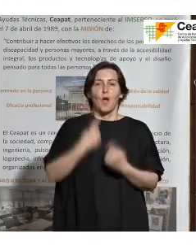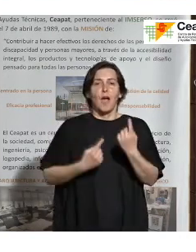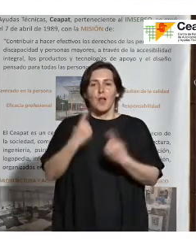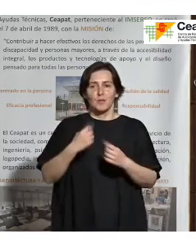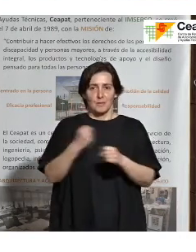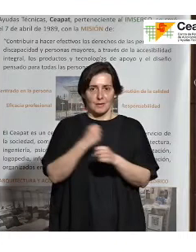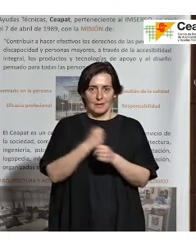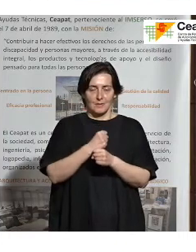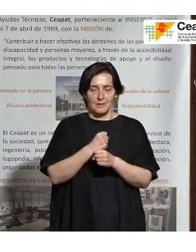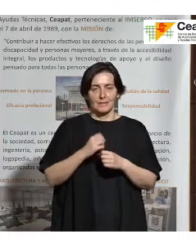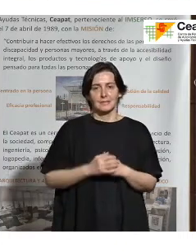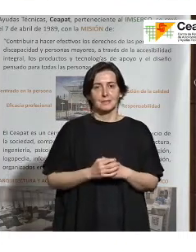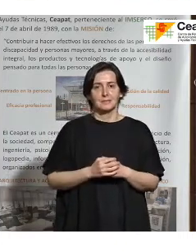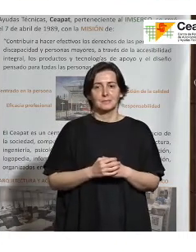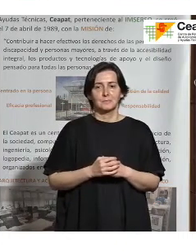trabajando en ello.